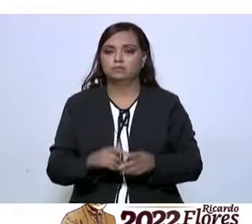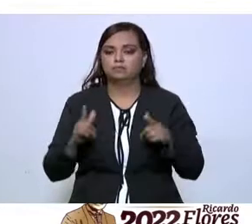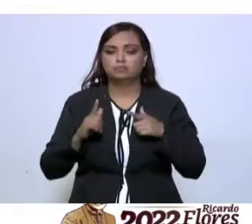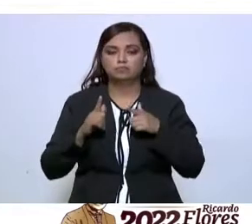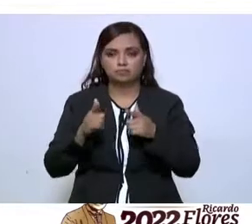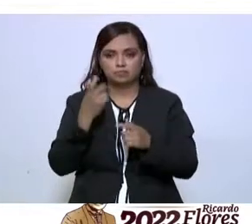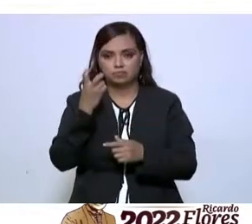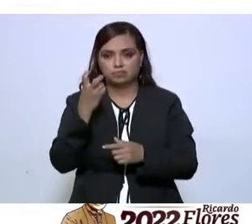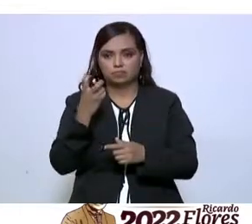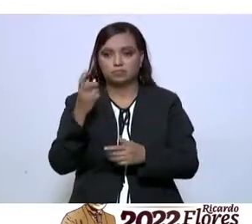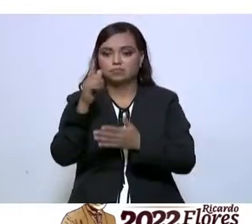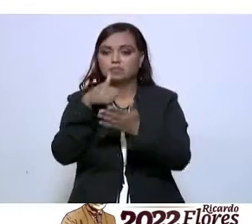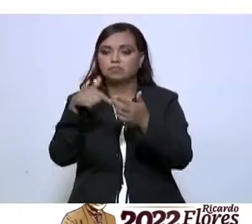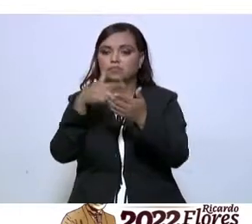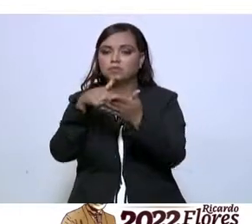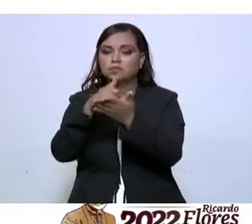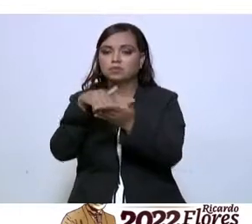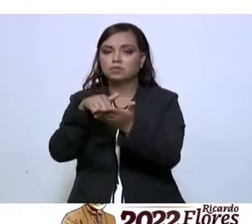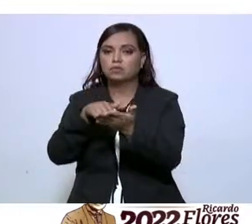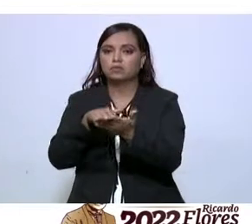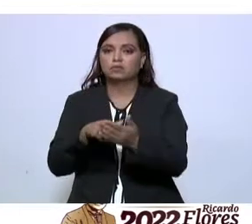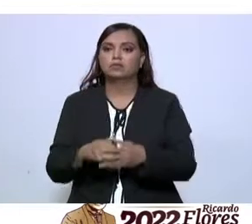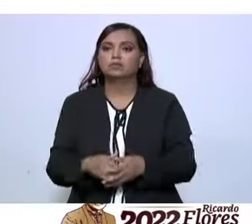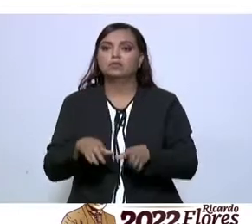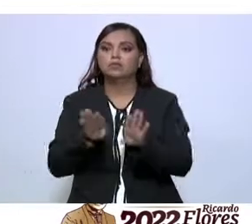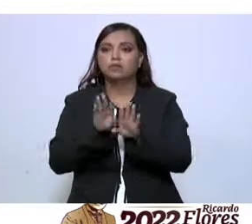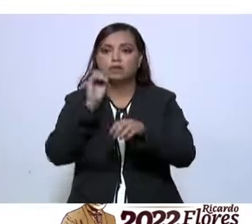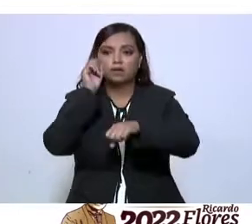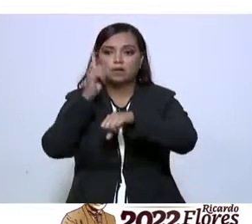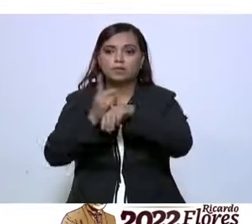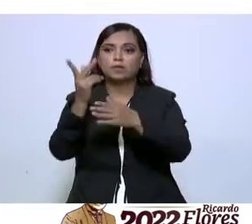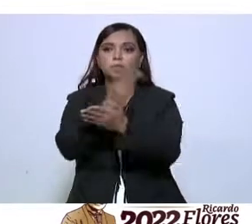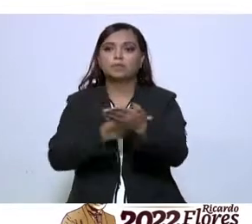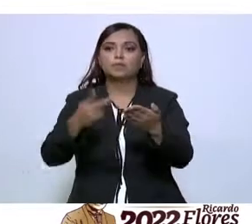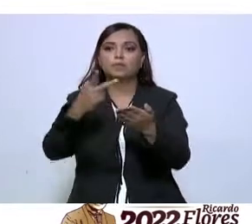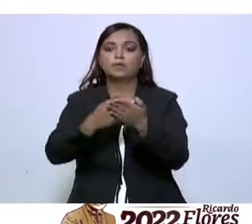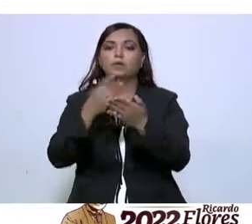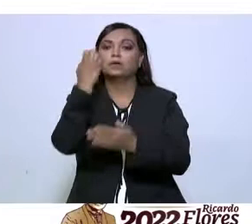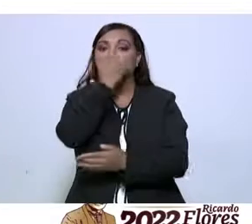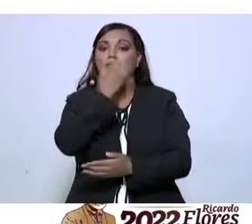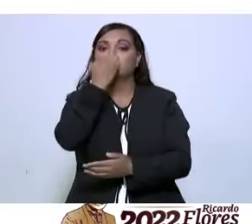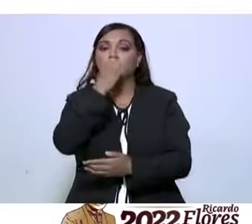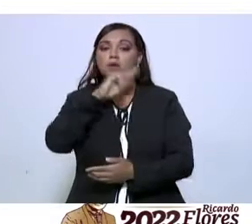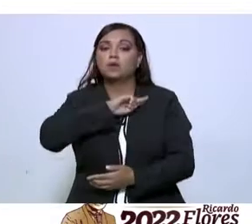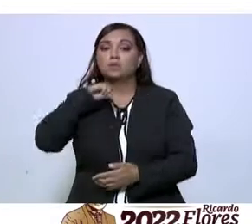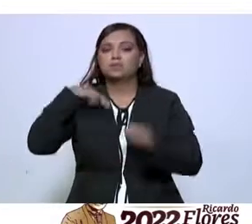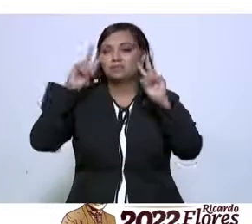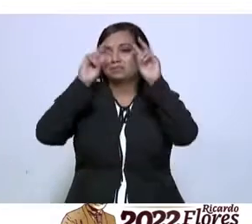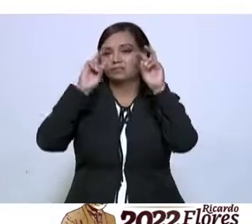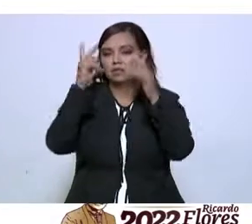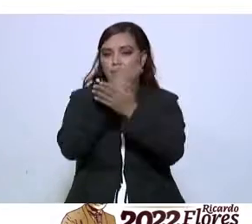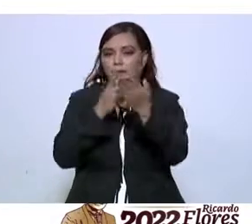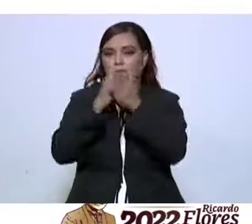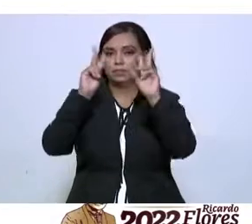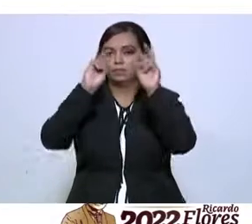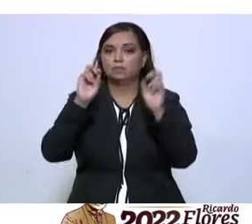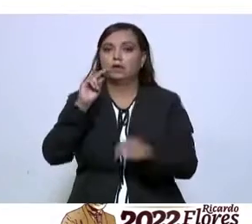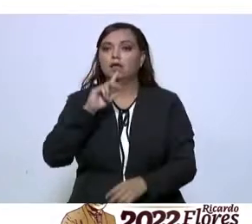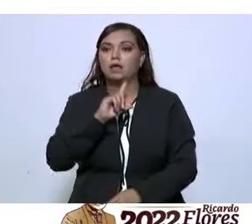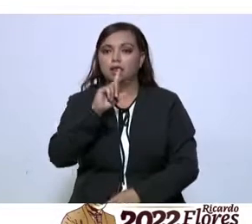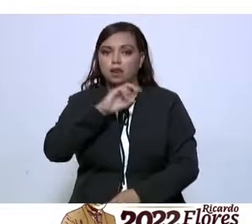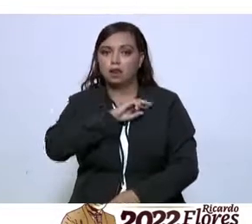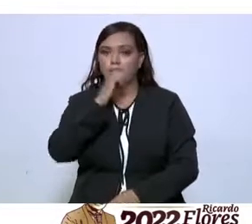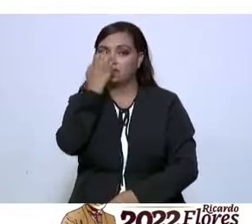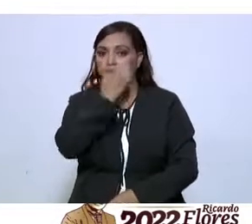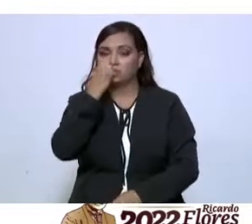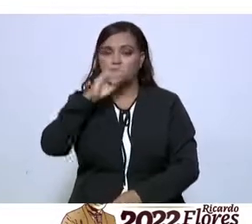en estos sectores? Vamos a destacar el programa de La Escuela es Nuestra. Ustedes bien saben que este programa